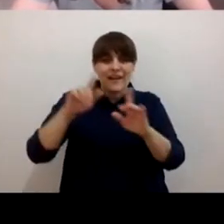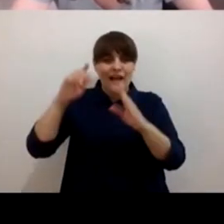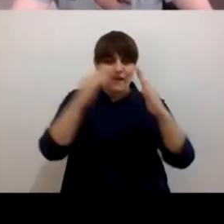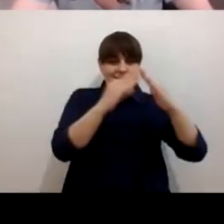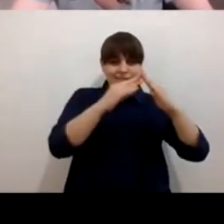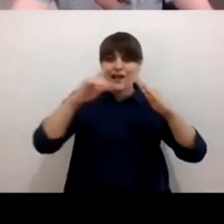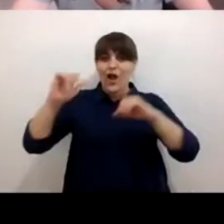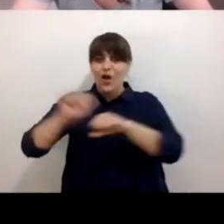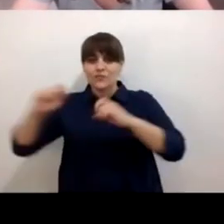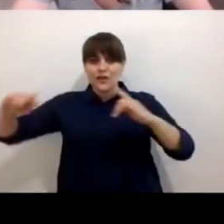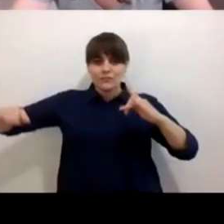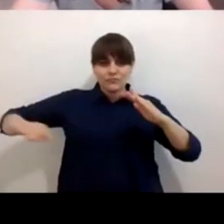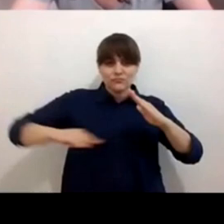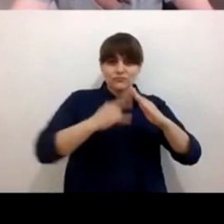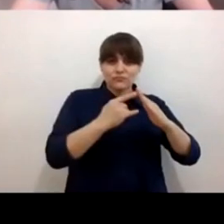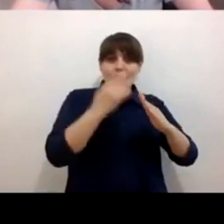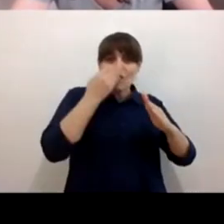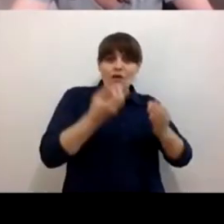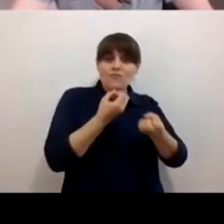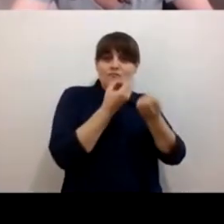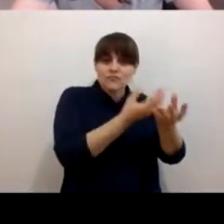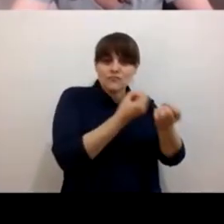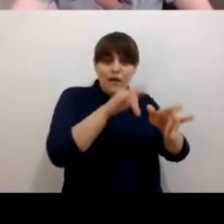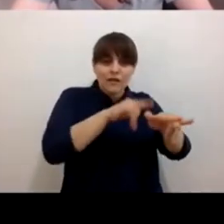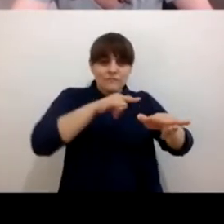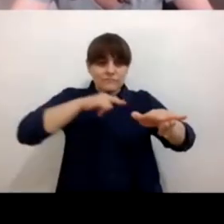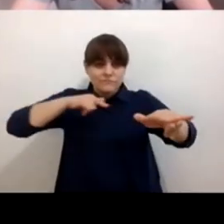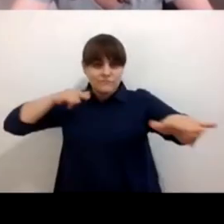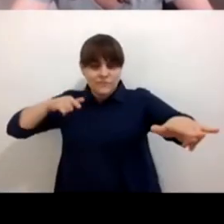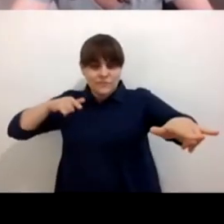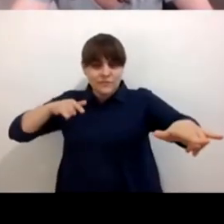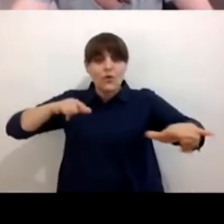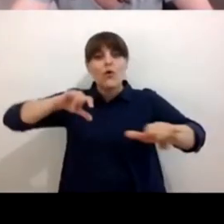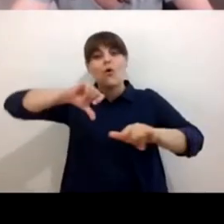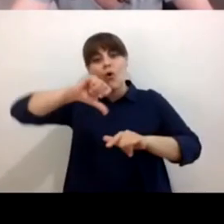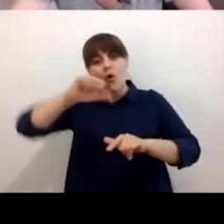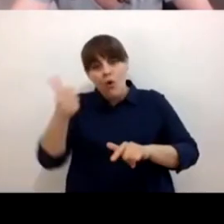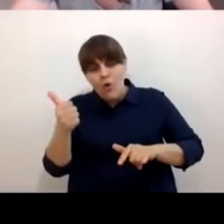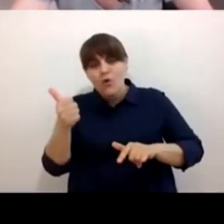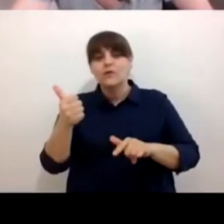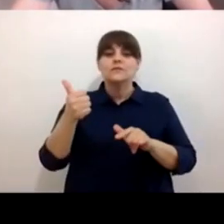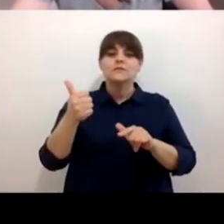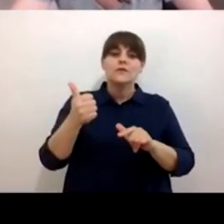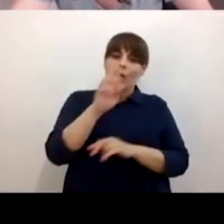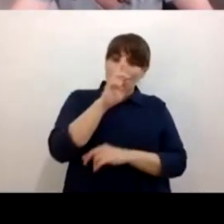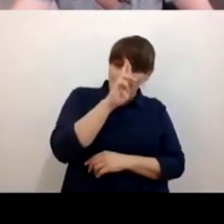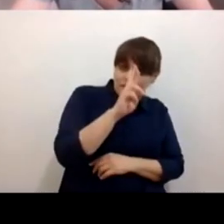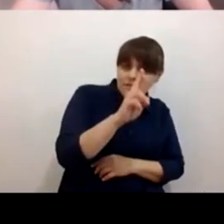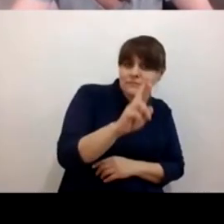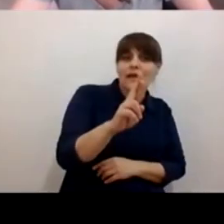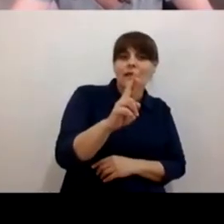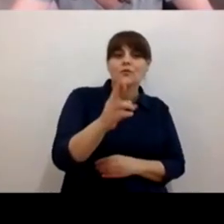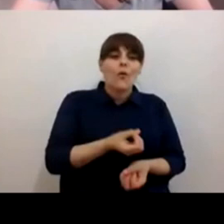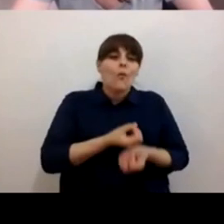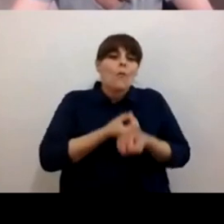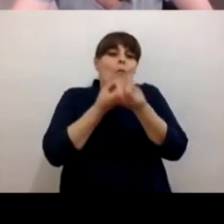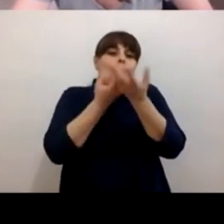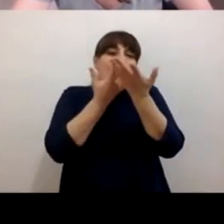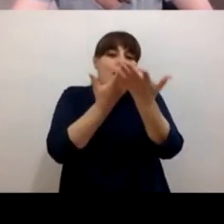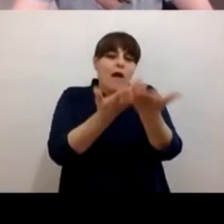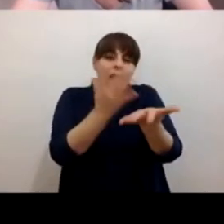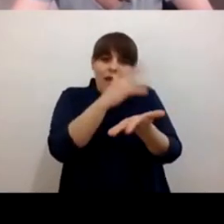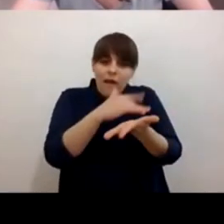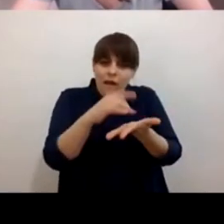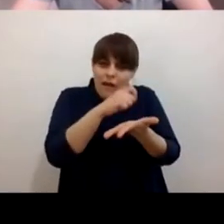caravana imagínate y el otro pues tuvo fotos homenajes poemas y de repente